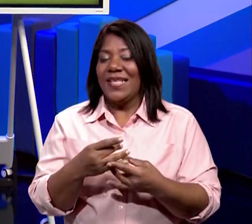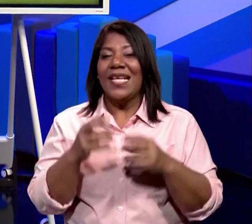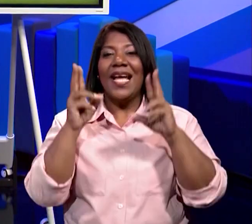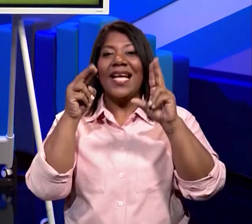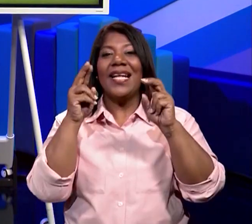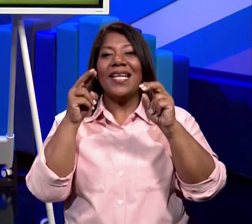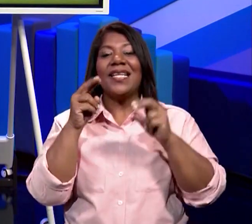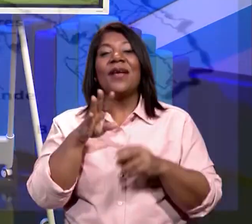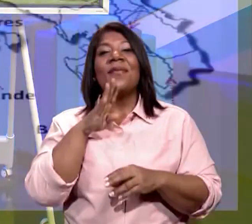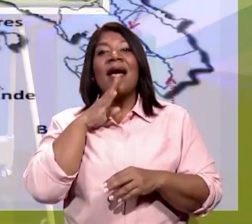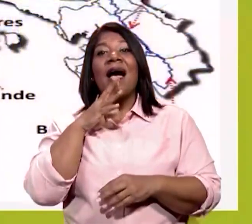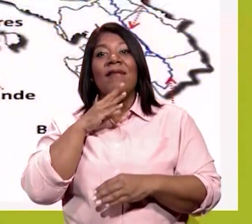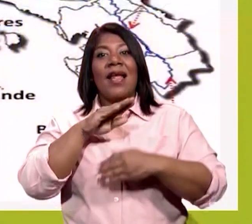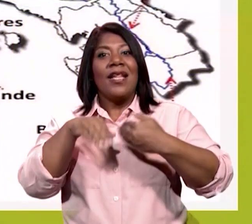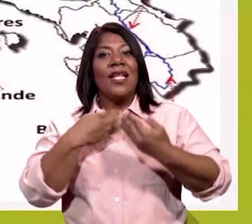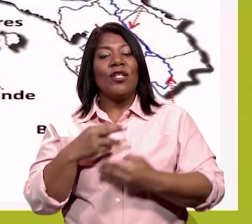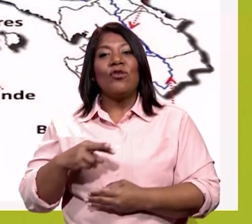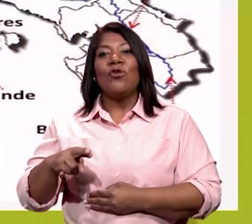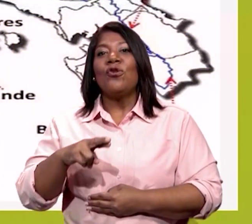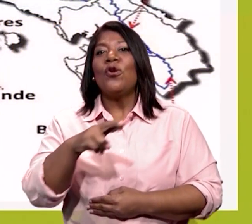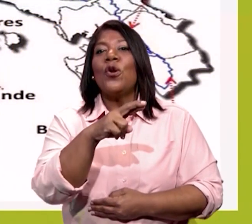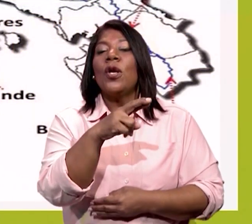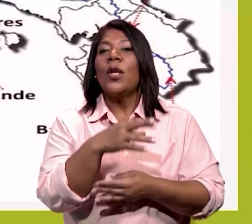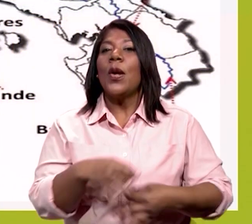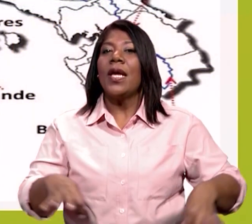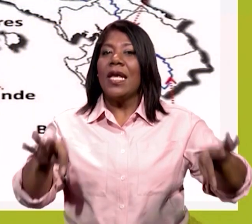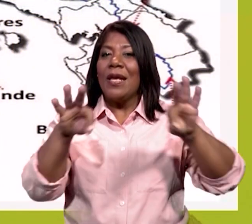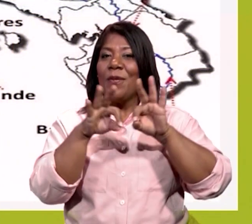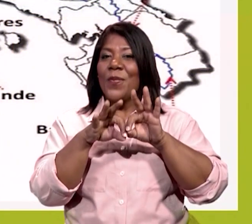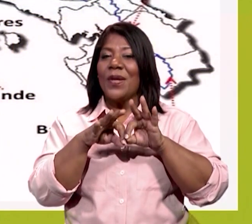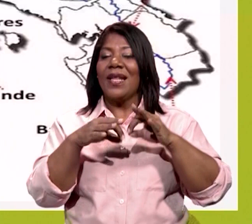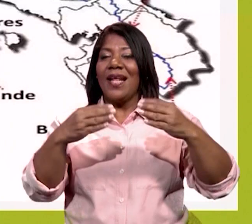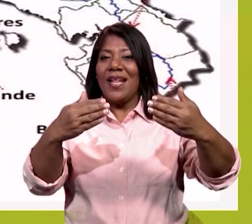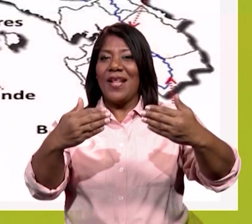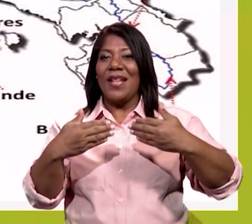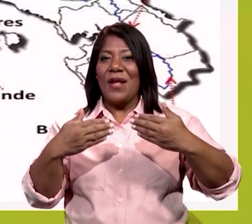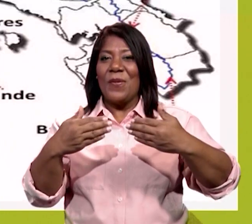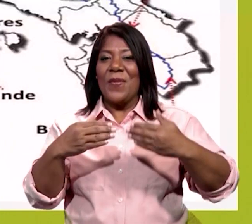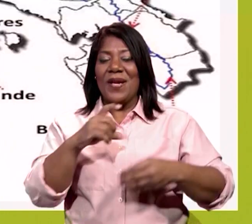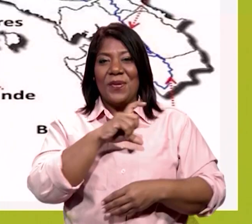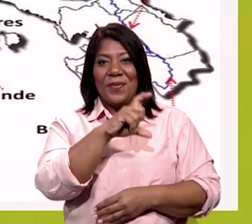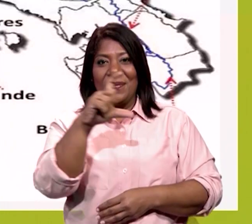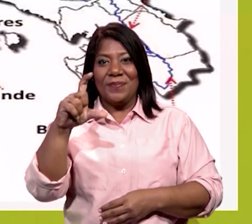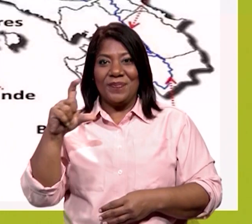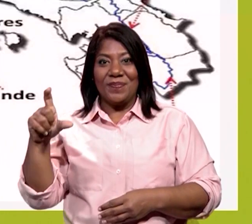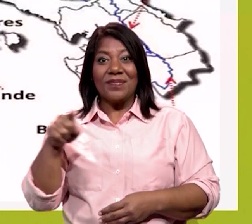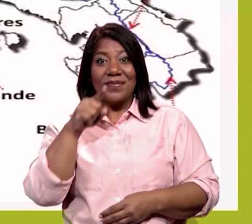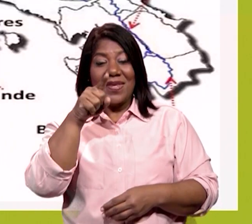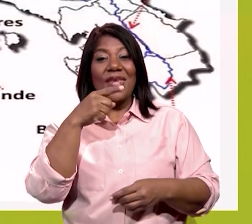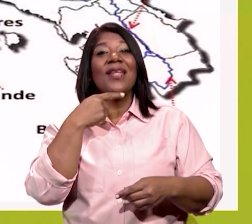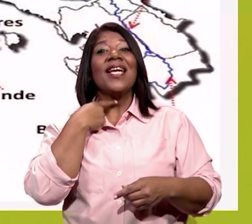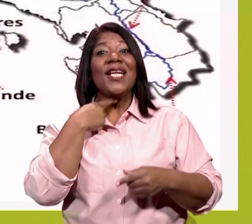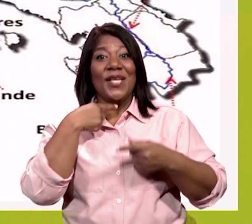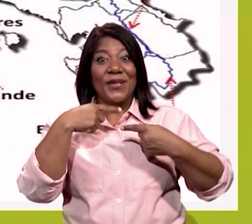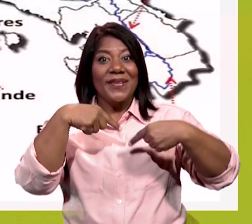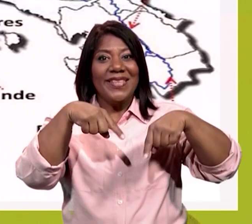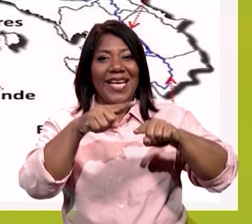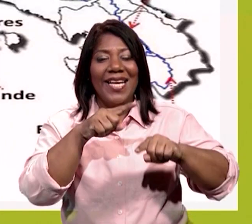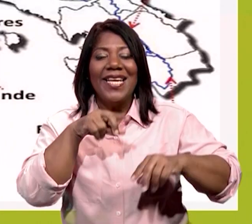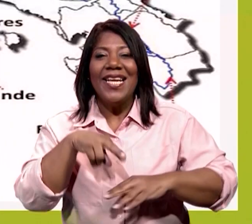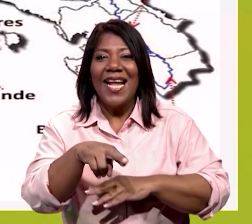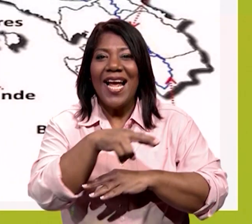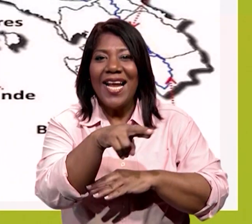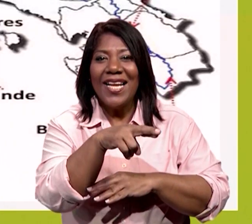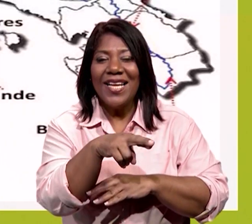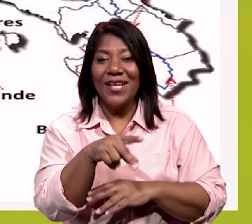tema habla de los ríos más importantes de Panamá. ¿A quién de ustedes les gusta ir al río? A ver